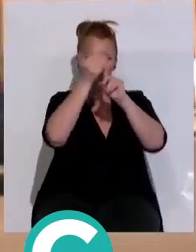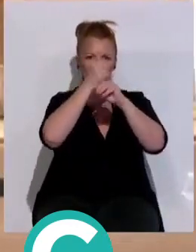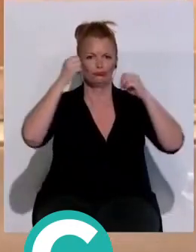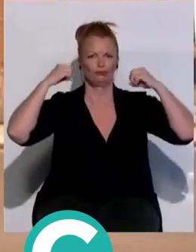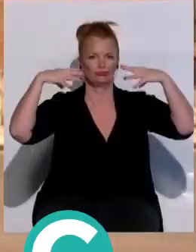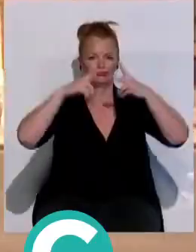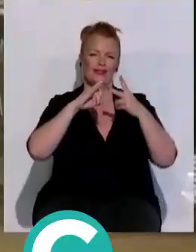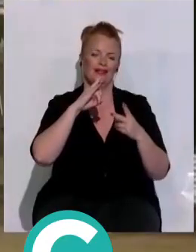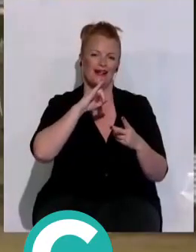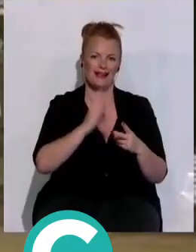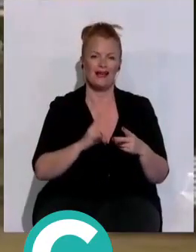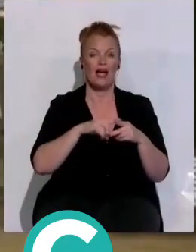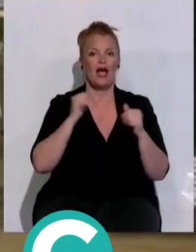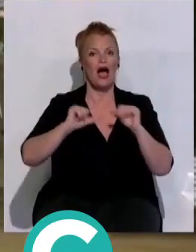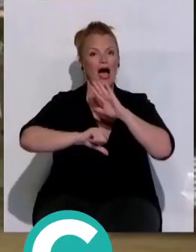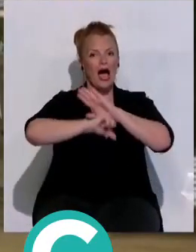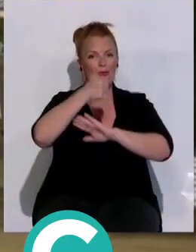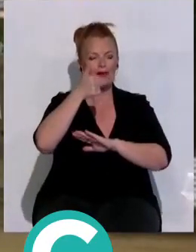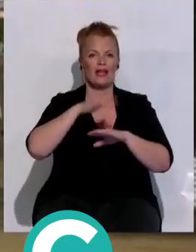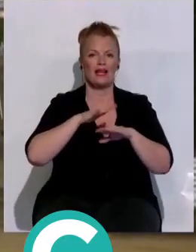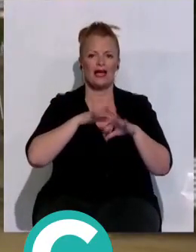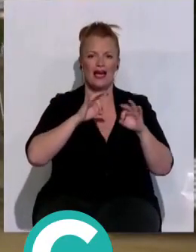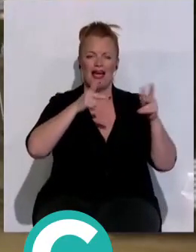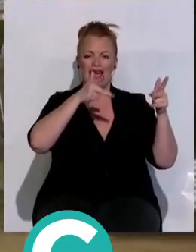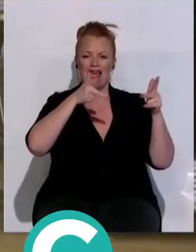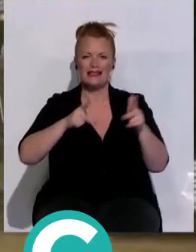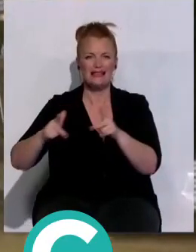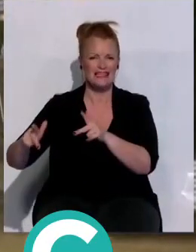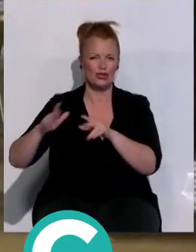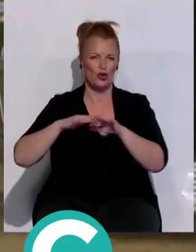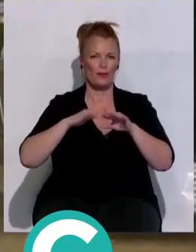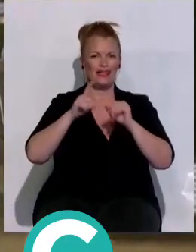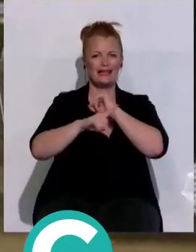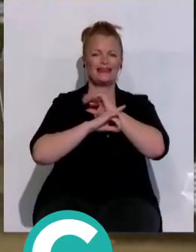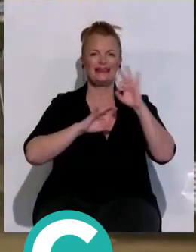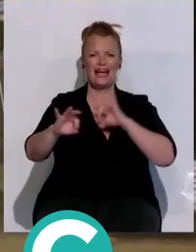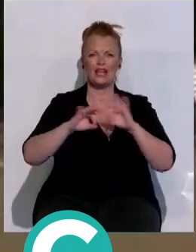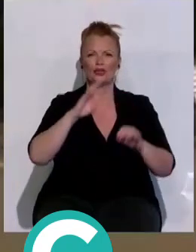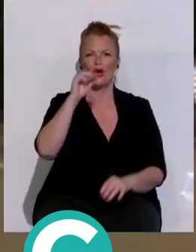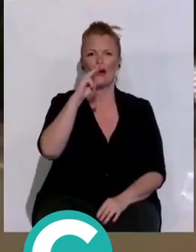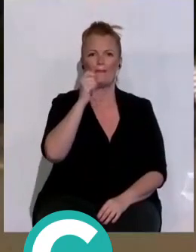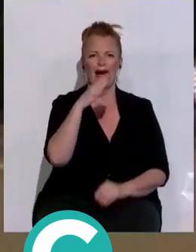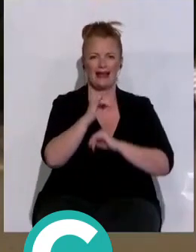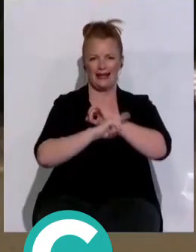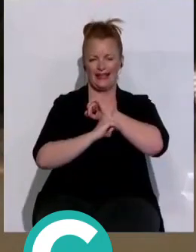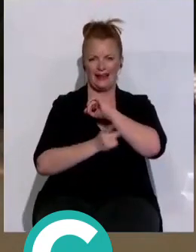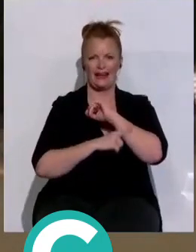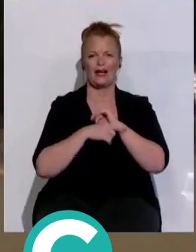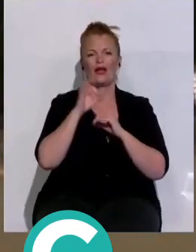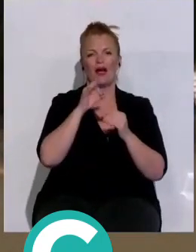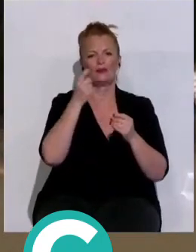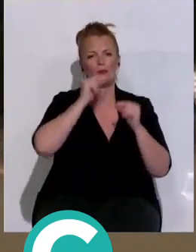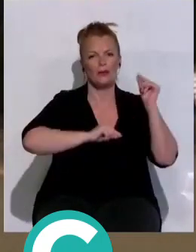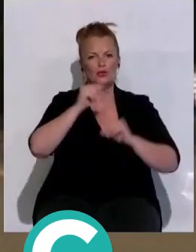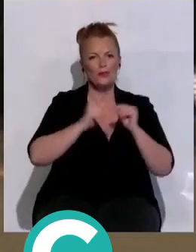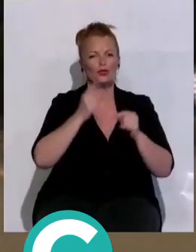Ayuntamiento ha aprobado el suministro de asientos para el teatro del parque por algo más de 134.000 euros y ha dado el visto bueno